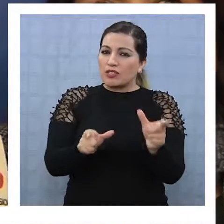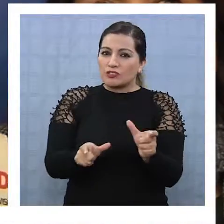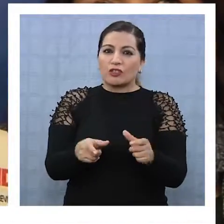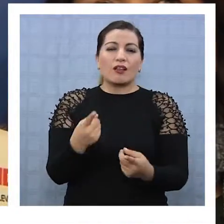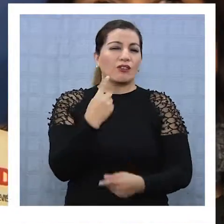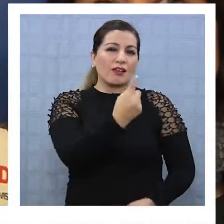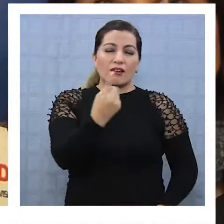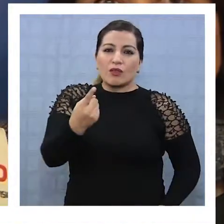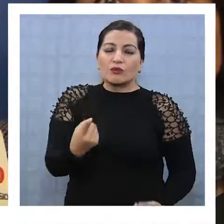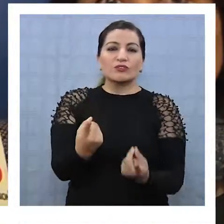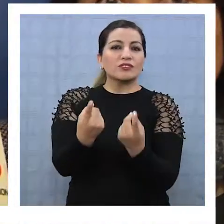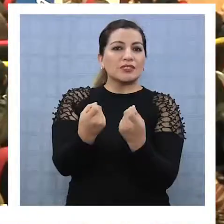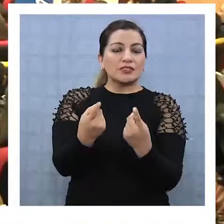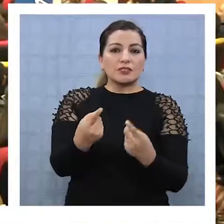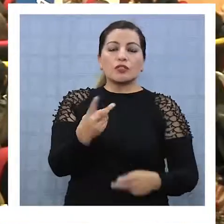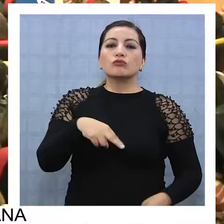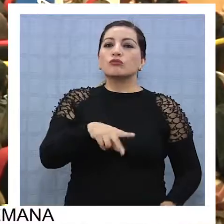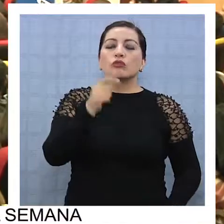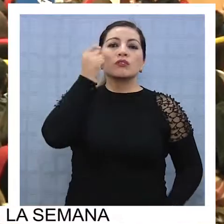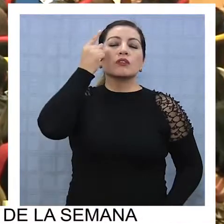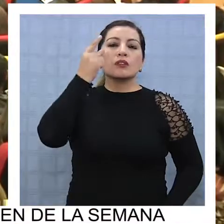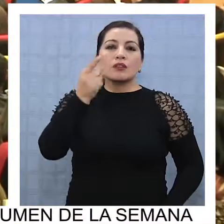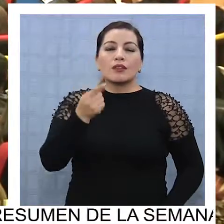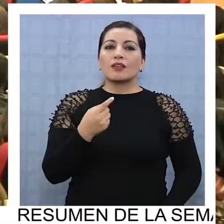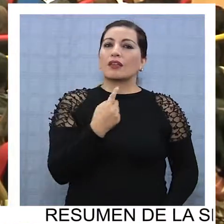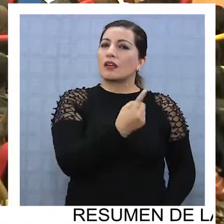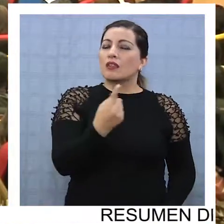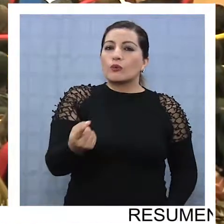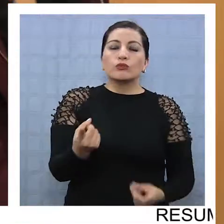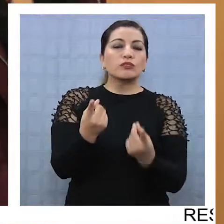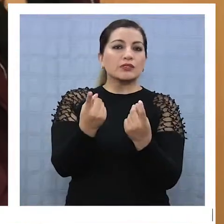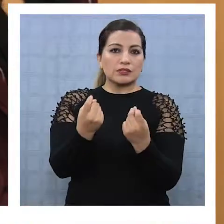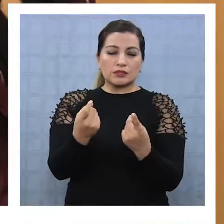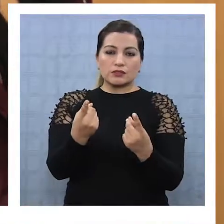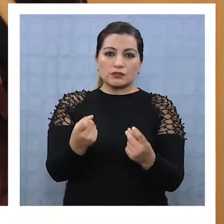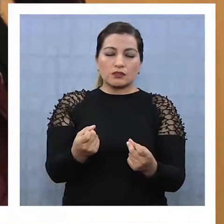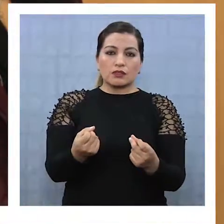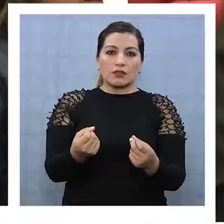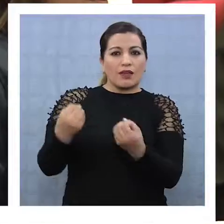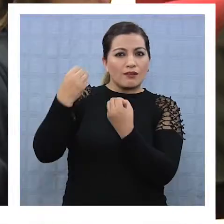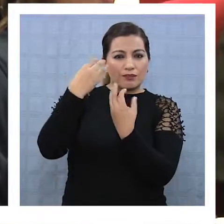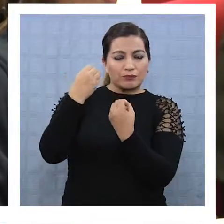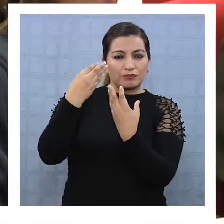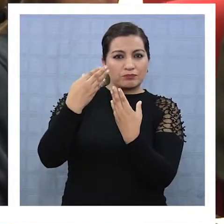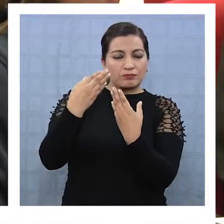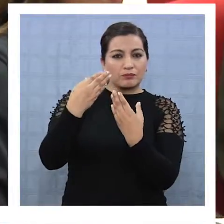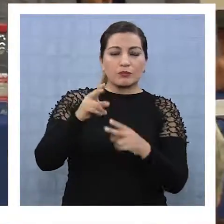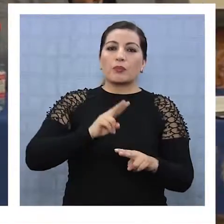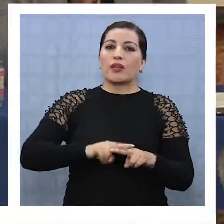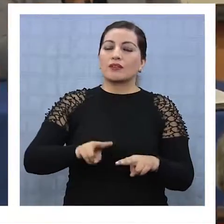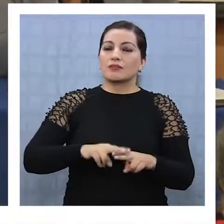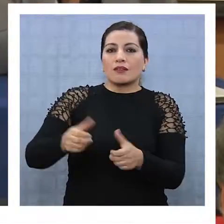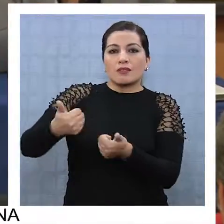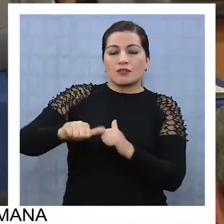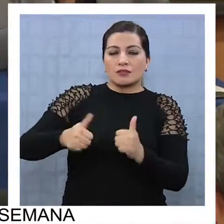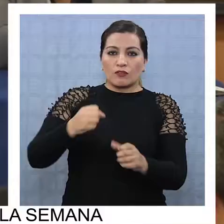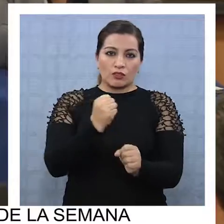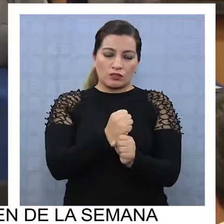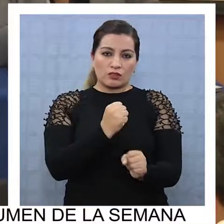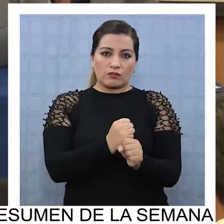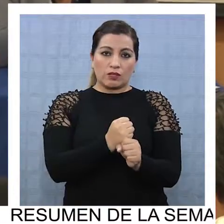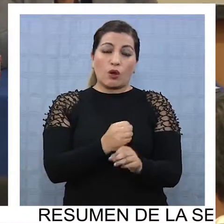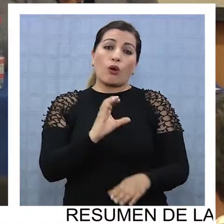trabajadores y sus necesidades, poder entender qué justamente necesitan ellos, en términos de capacitación, para enfrentar sus